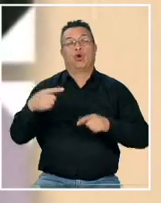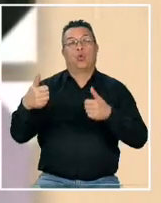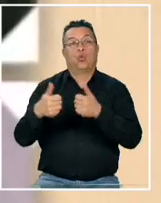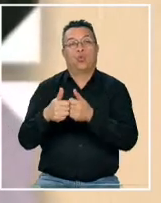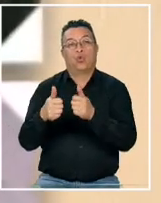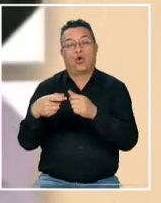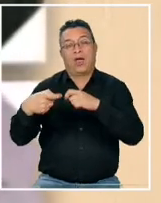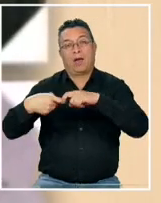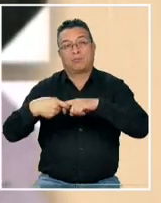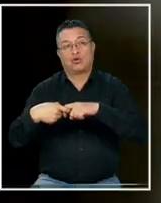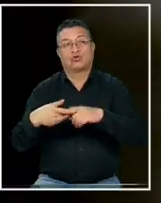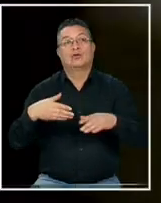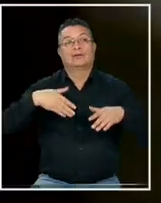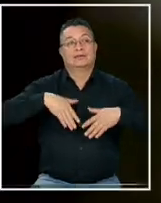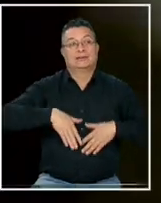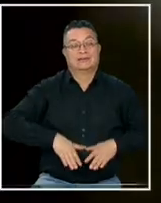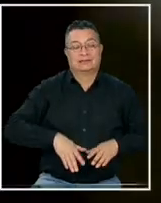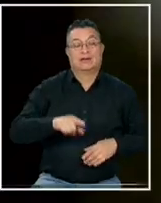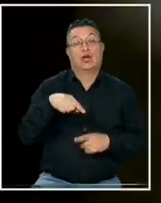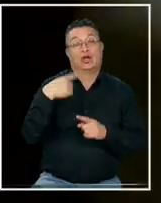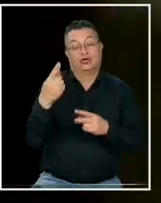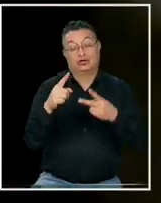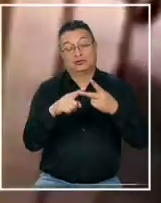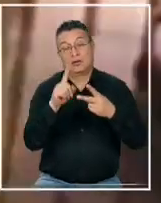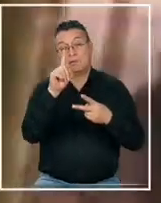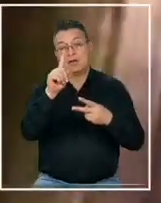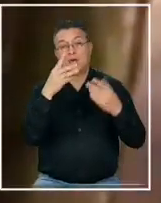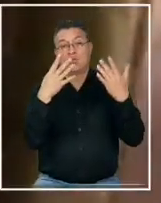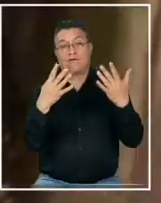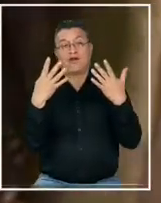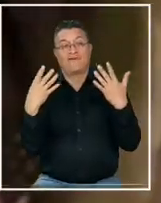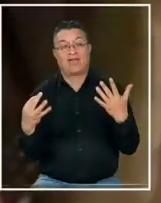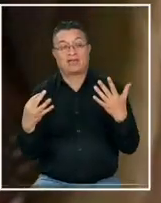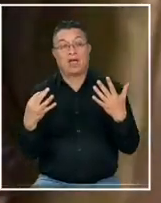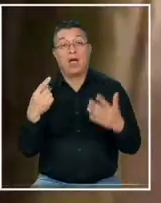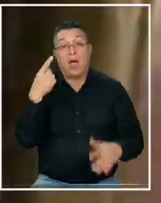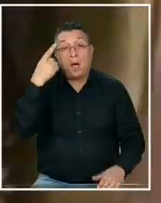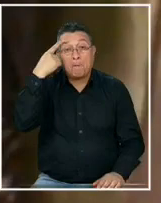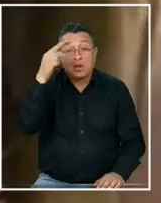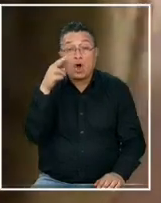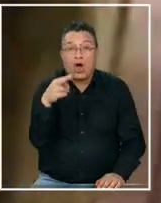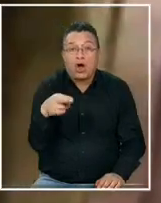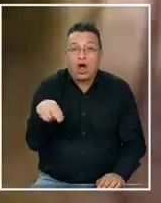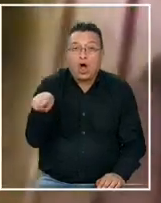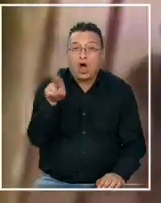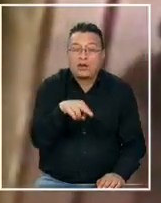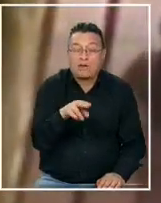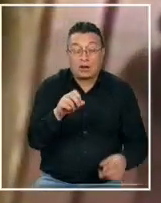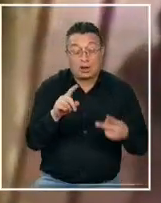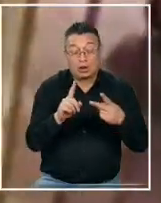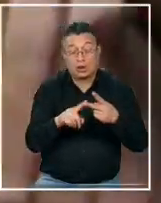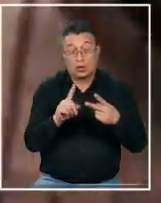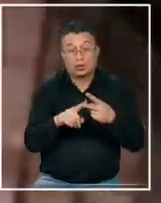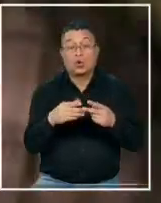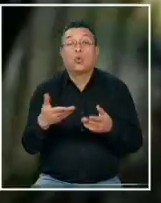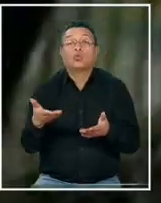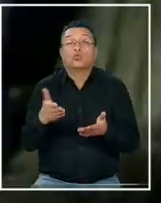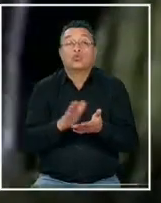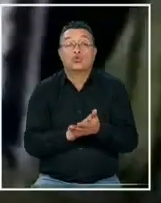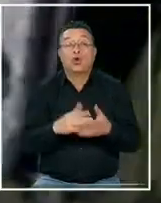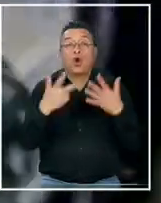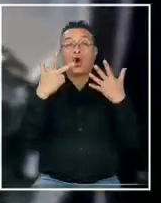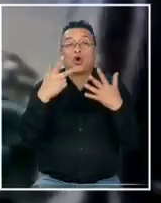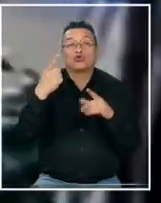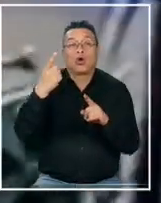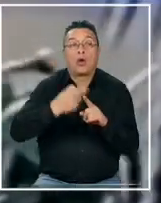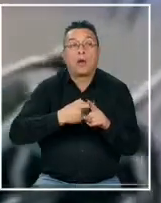naciendo Patrick en 1990 pero la historia se repitió y su segundo hijo falleció a los